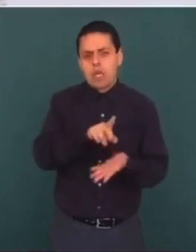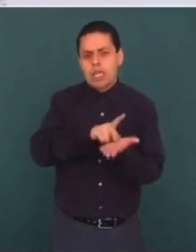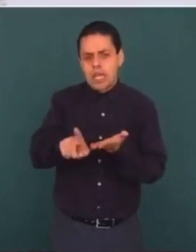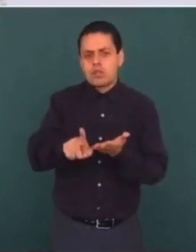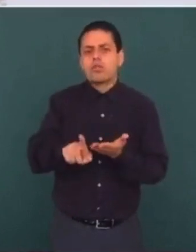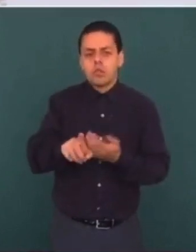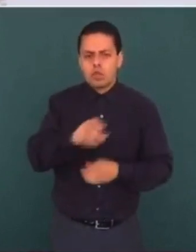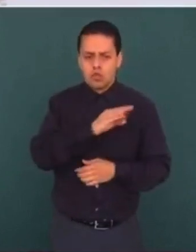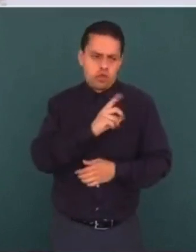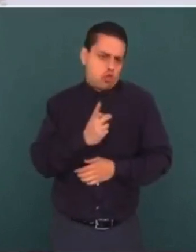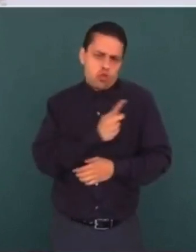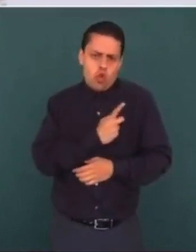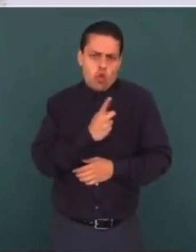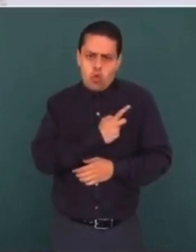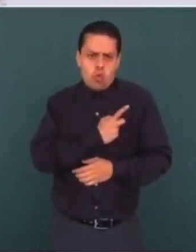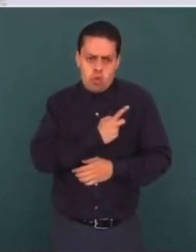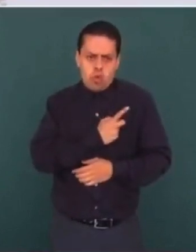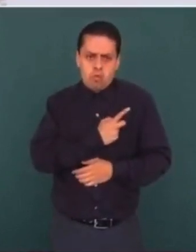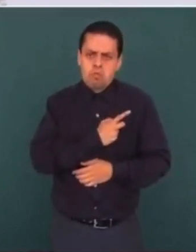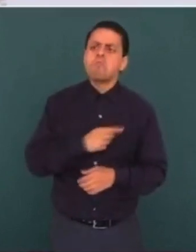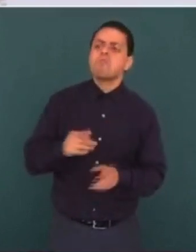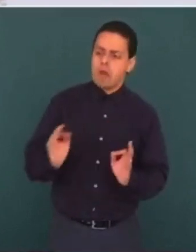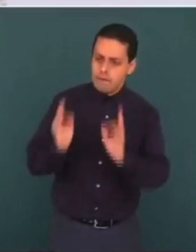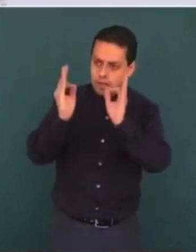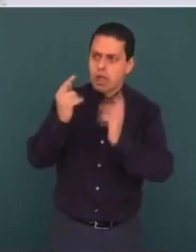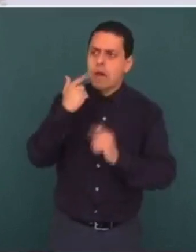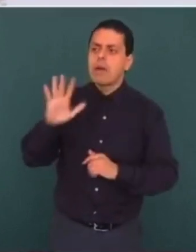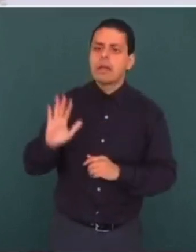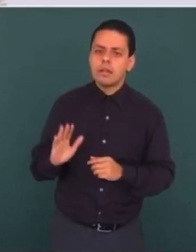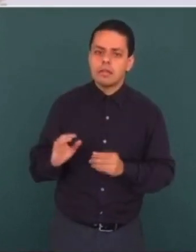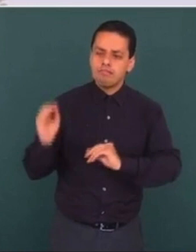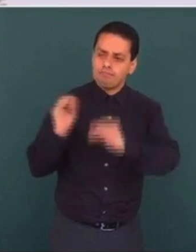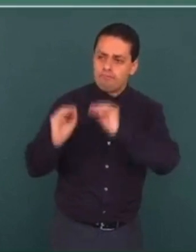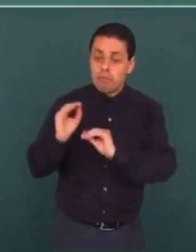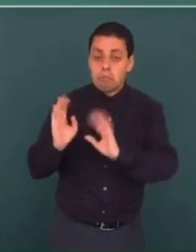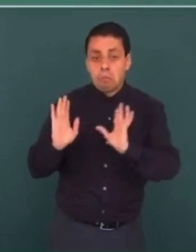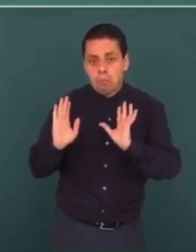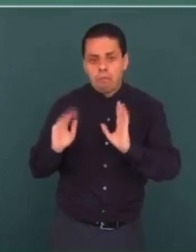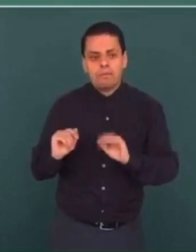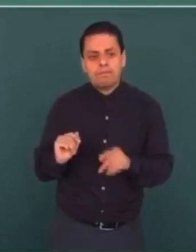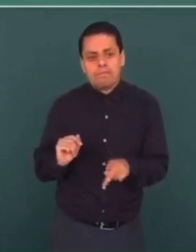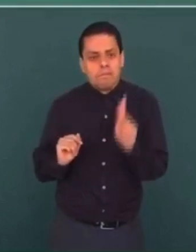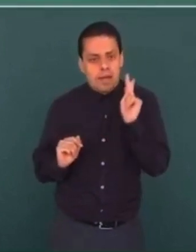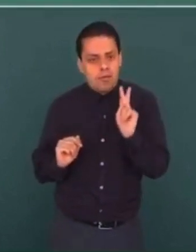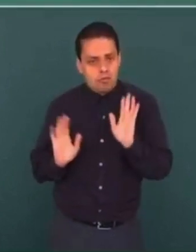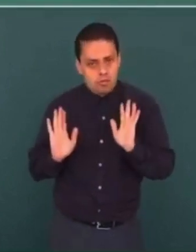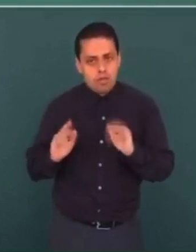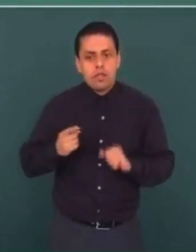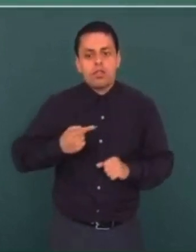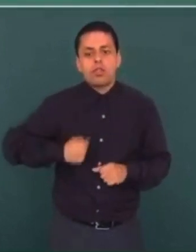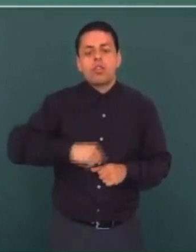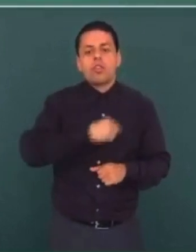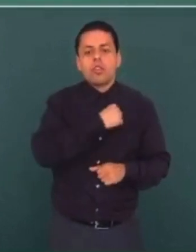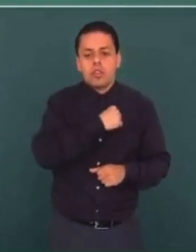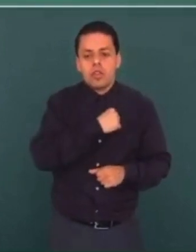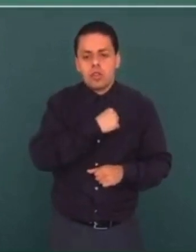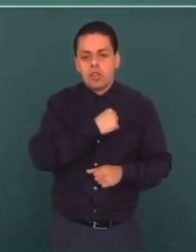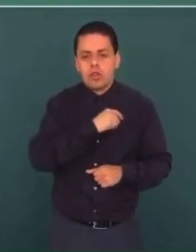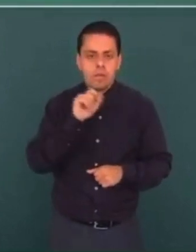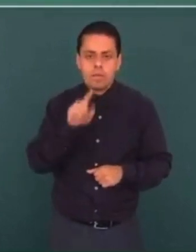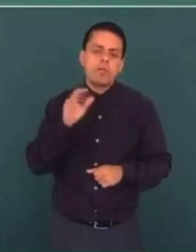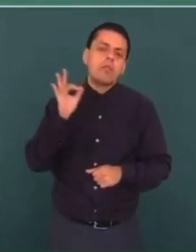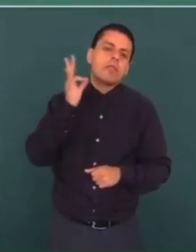defensa, pero nosotros y la